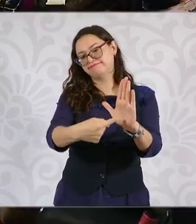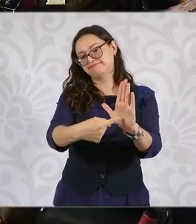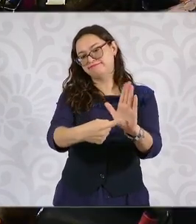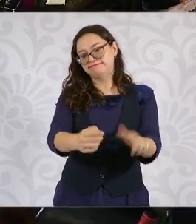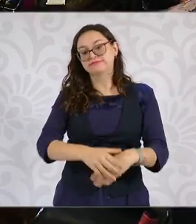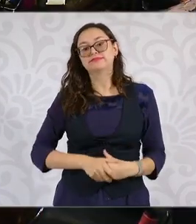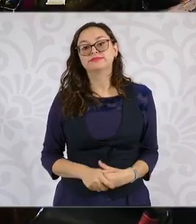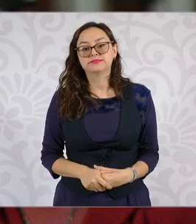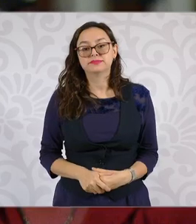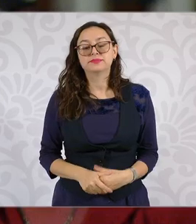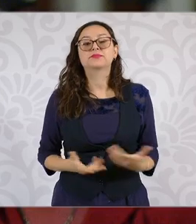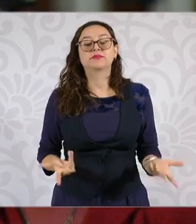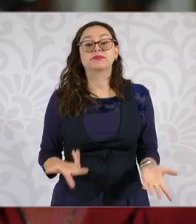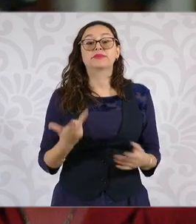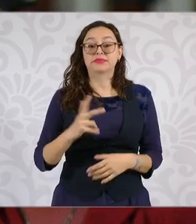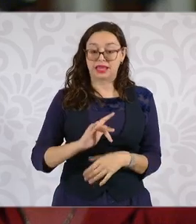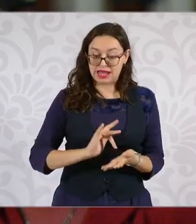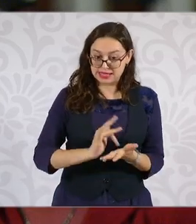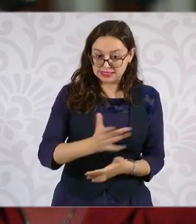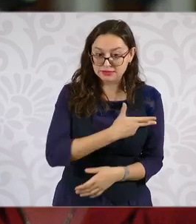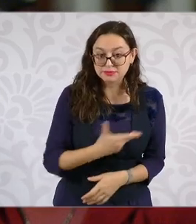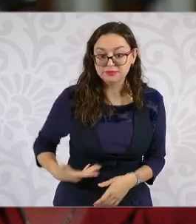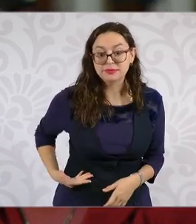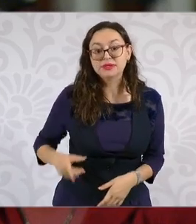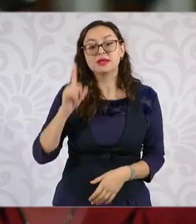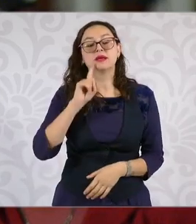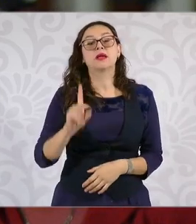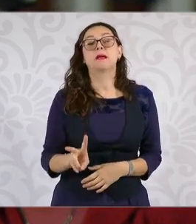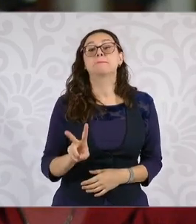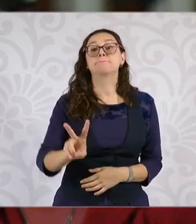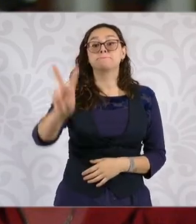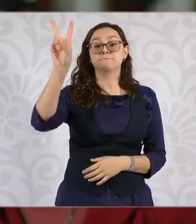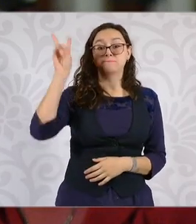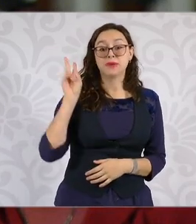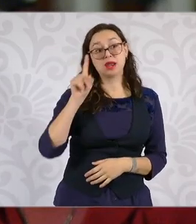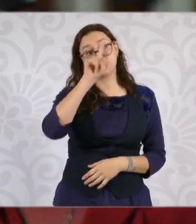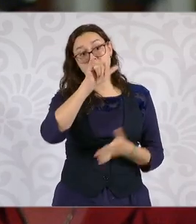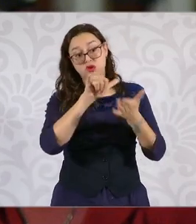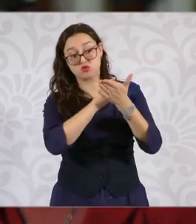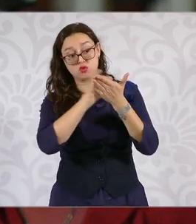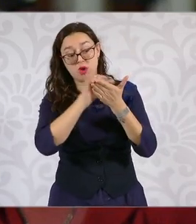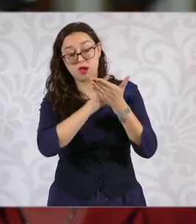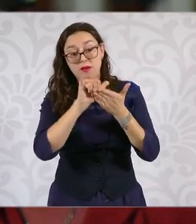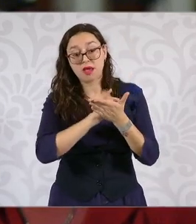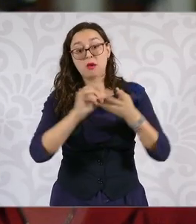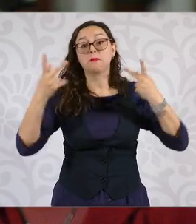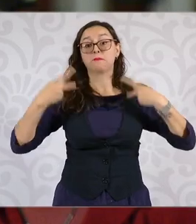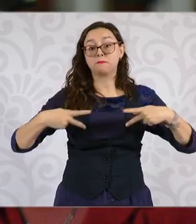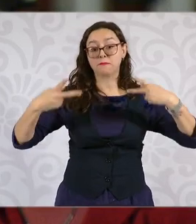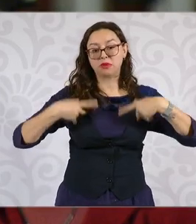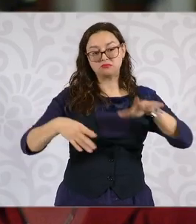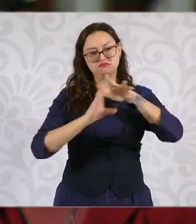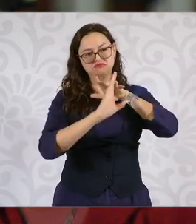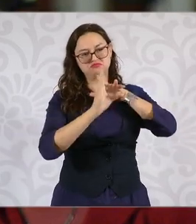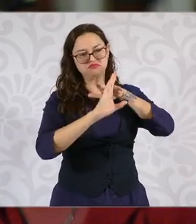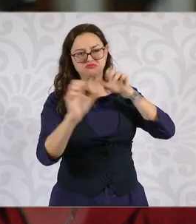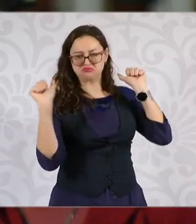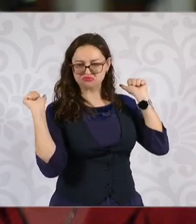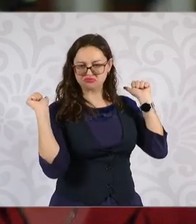Bueno, el pasado viernes los paisanos migrantes se manifestaron afuera del edificio del Consulado General de Nueva York para exigir el relevo de Jorge Isla.